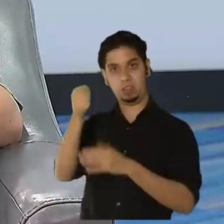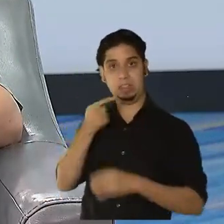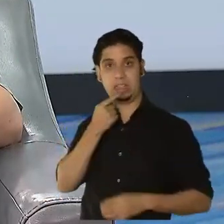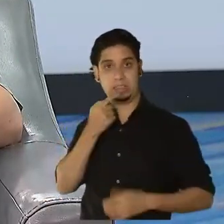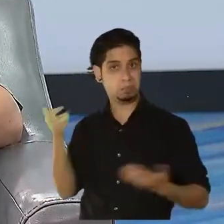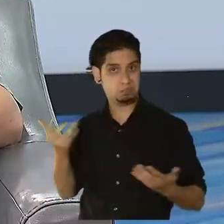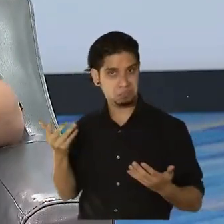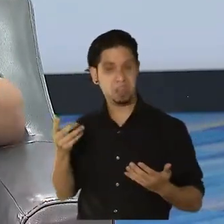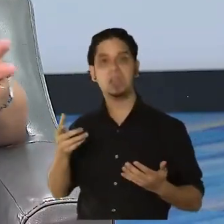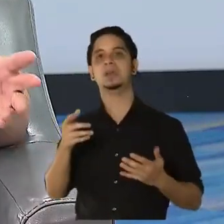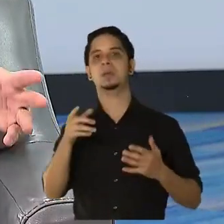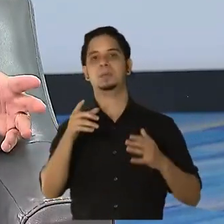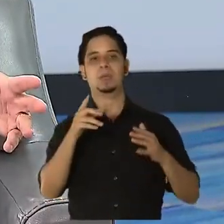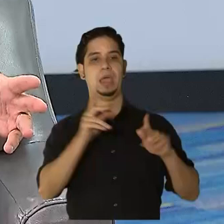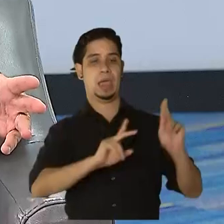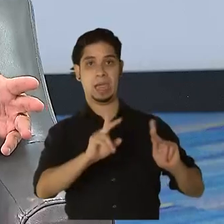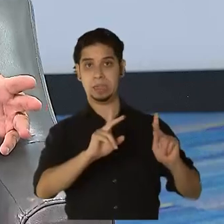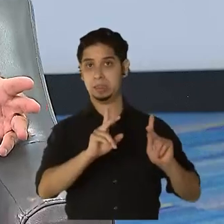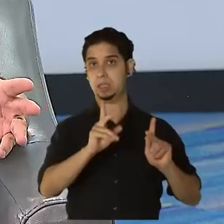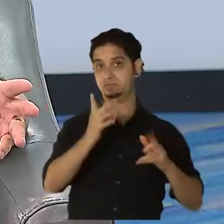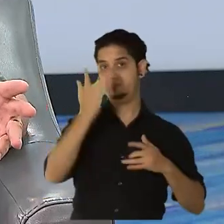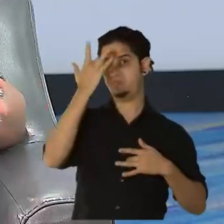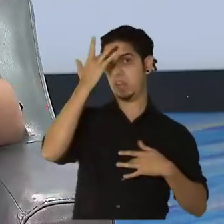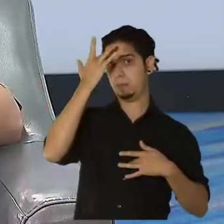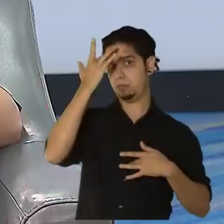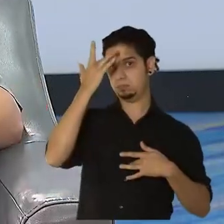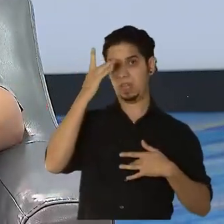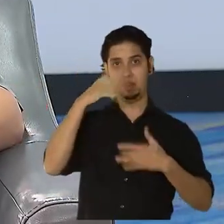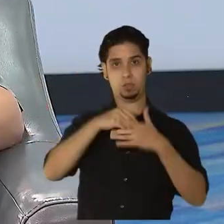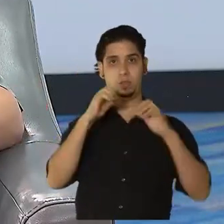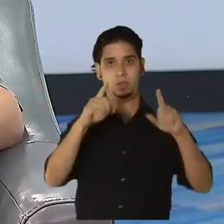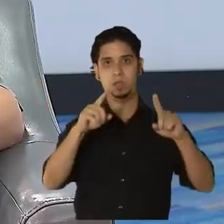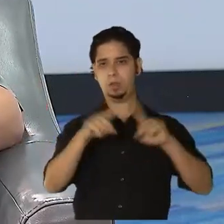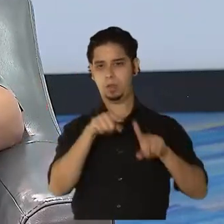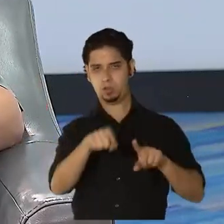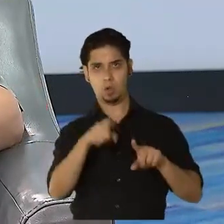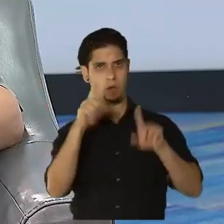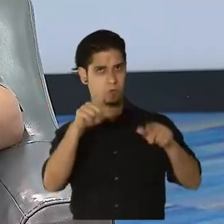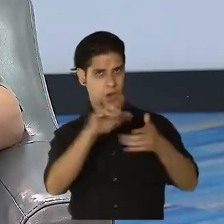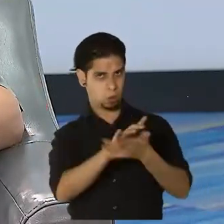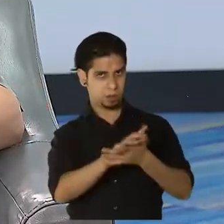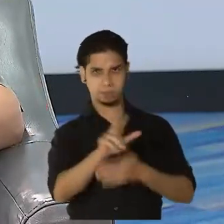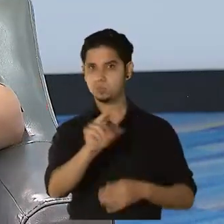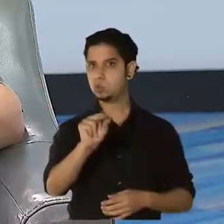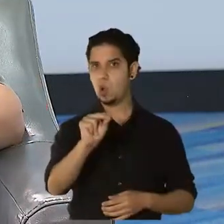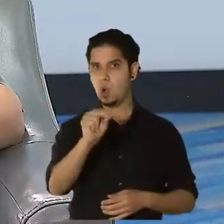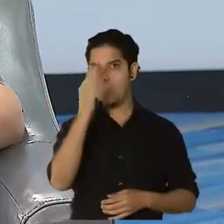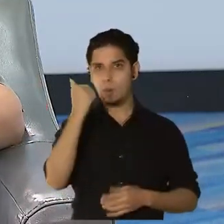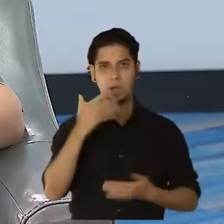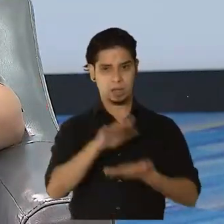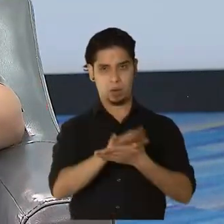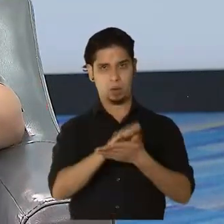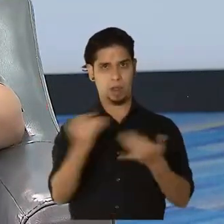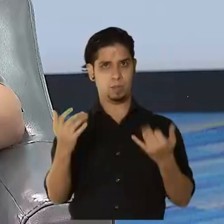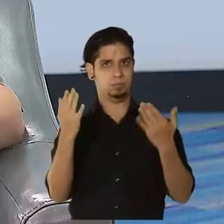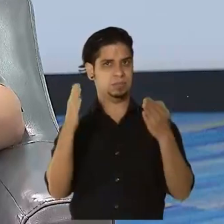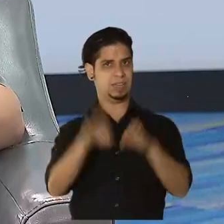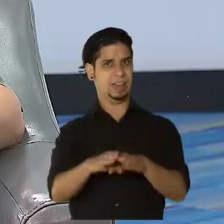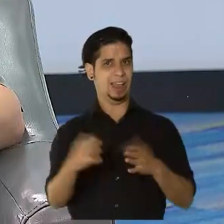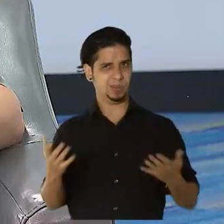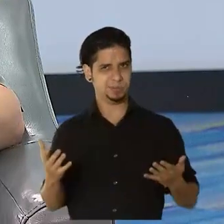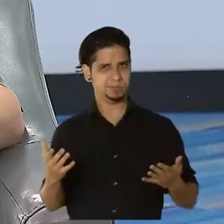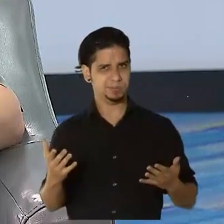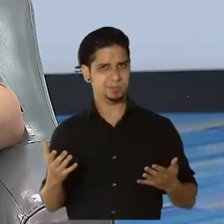personal de educación que está contagiado ahora mismo. Pero esa gente no se contagió en la escuela, porque la escuela no está abierta. Entonces,